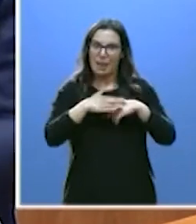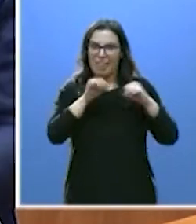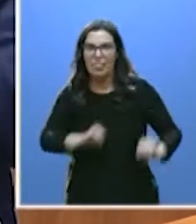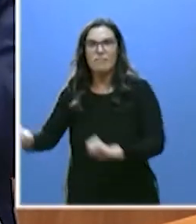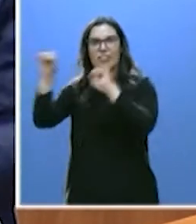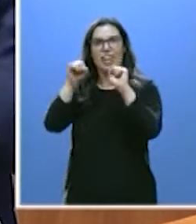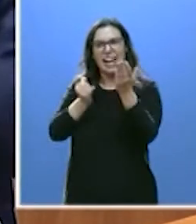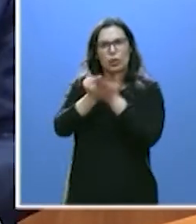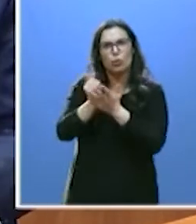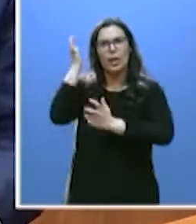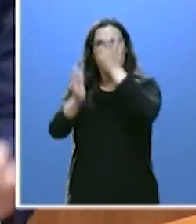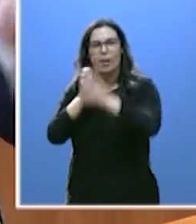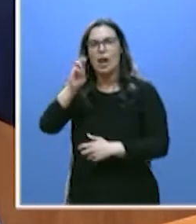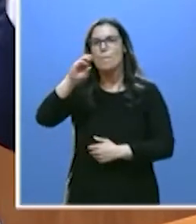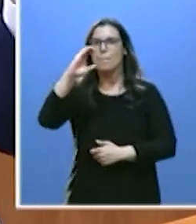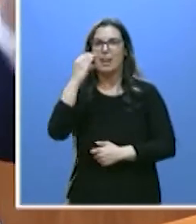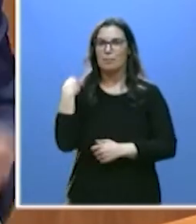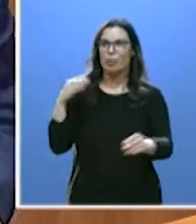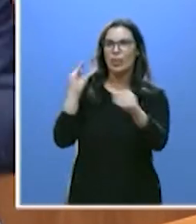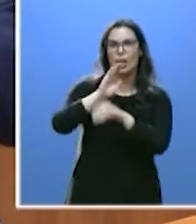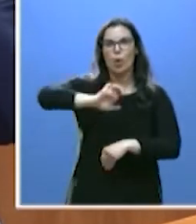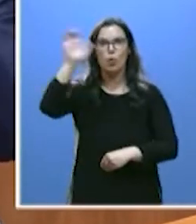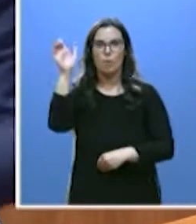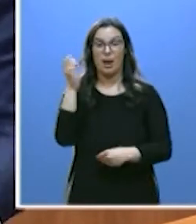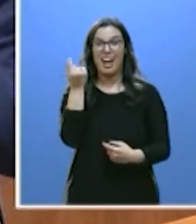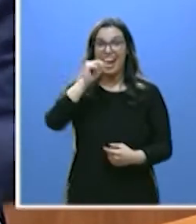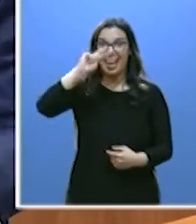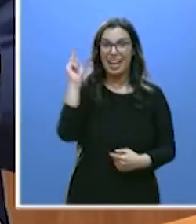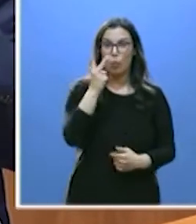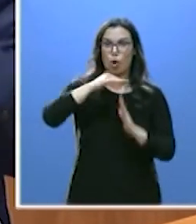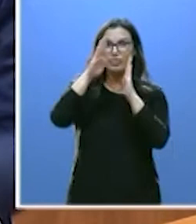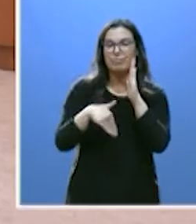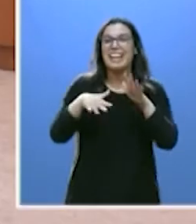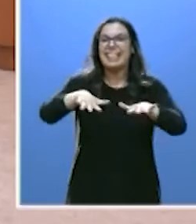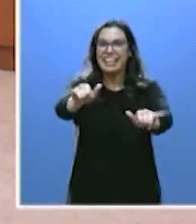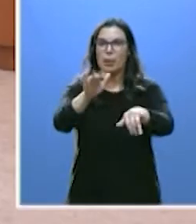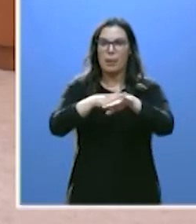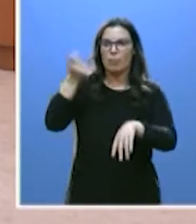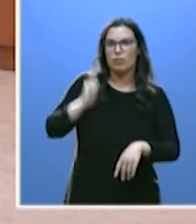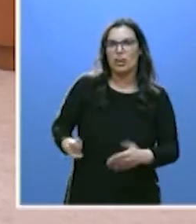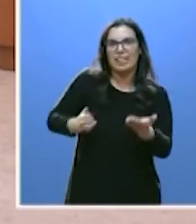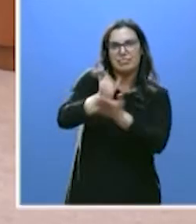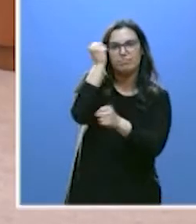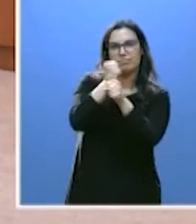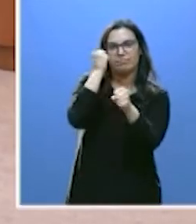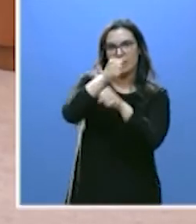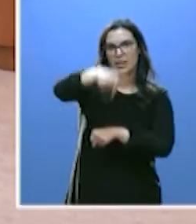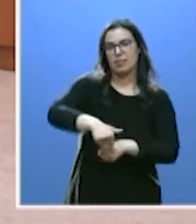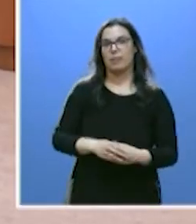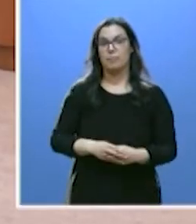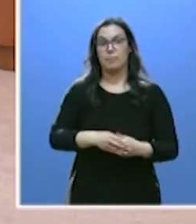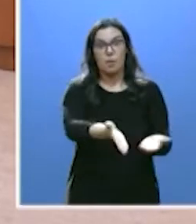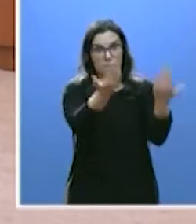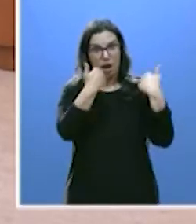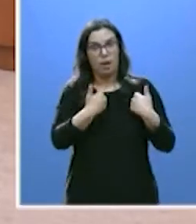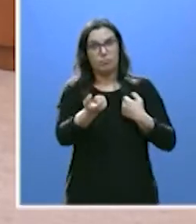la política agraria común. Ni un euro menos para los profesionales del campo en esta tierra. Venga con nosotros a